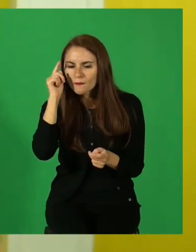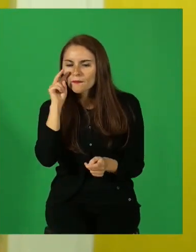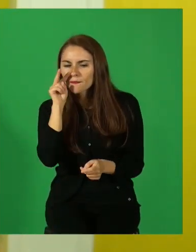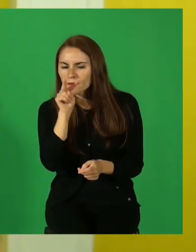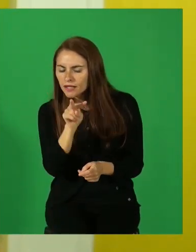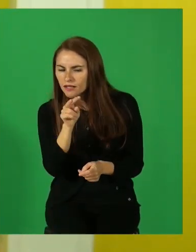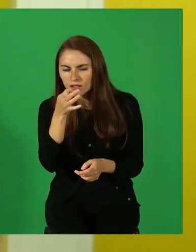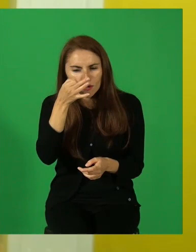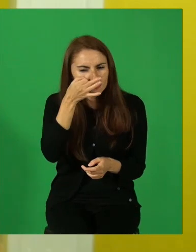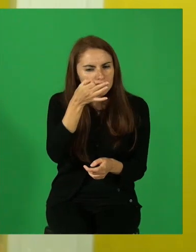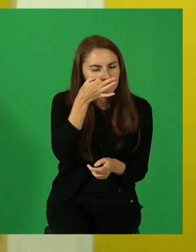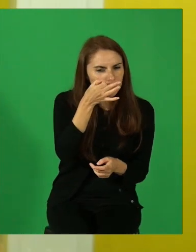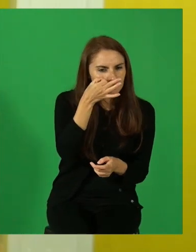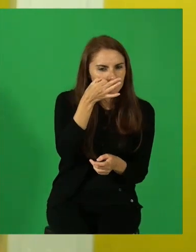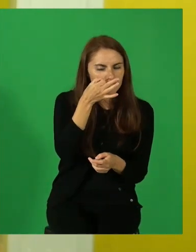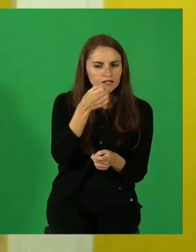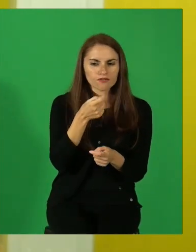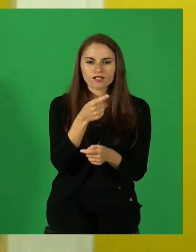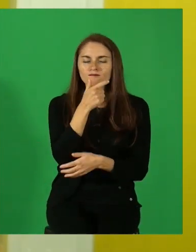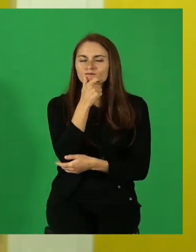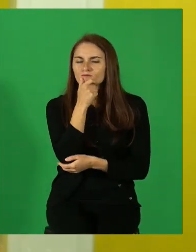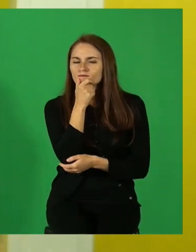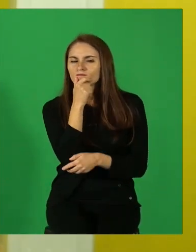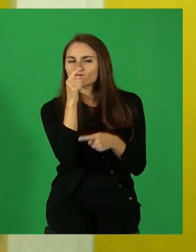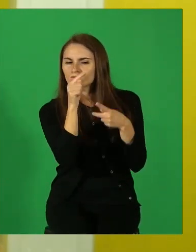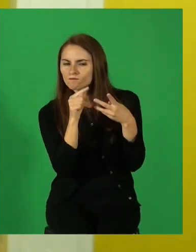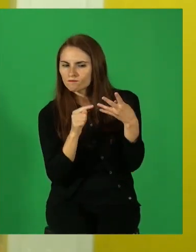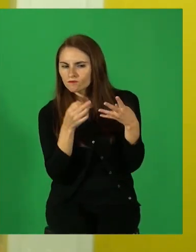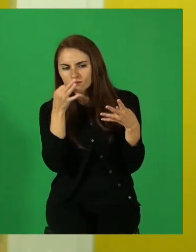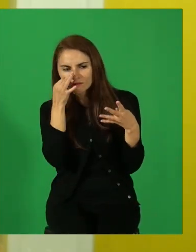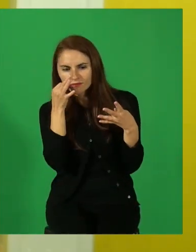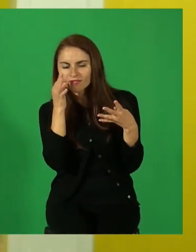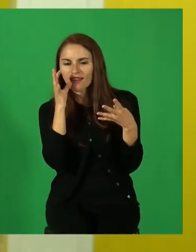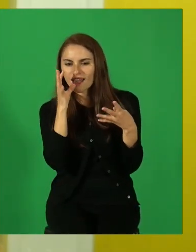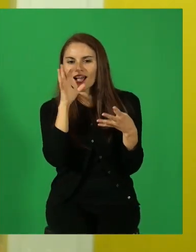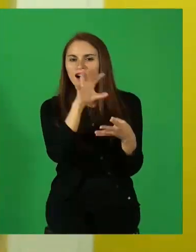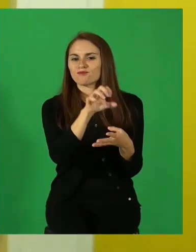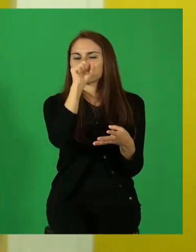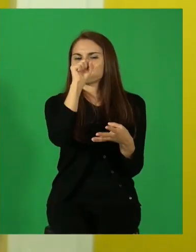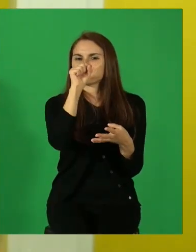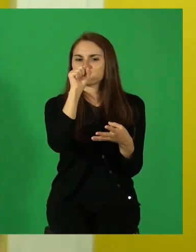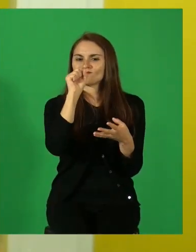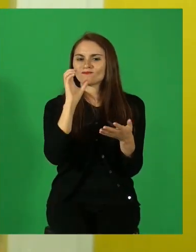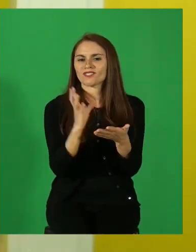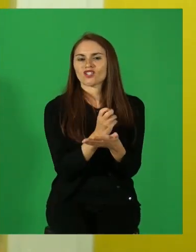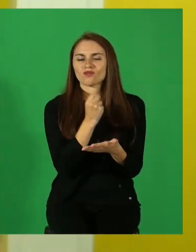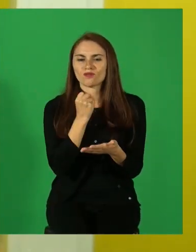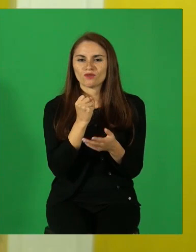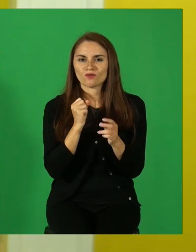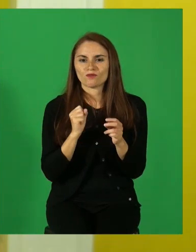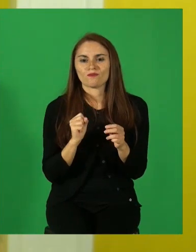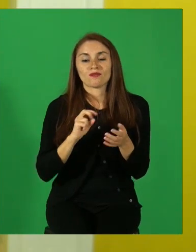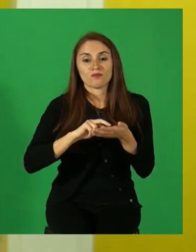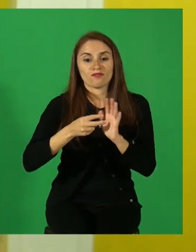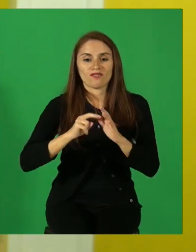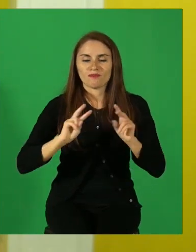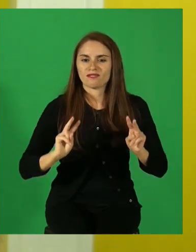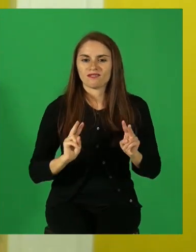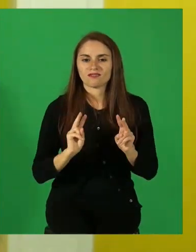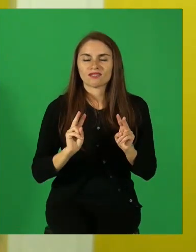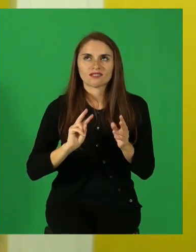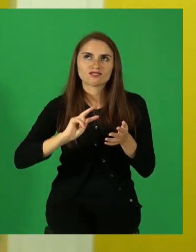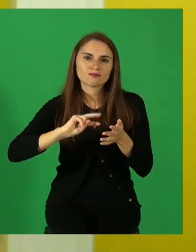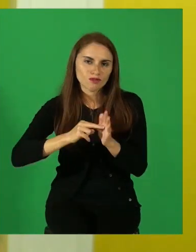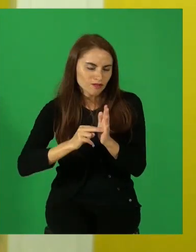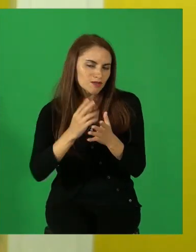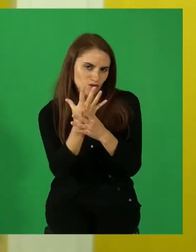observación y a través de esas características logran descubrir y resolver casos generalmente